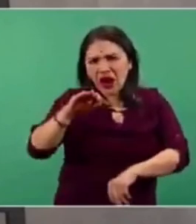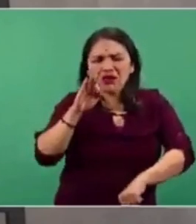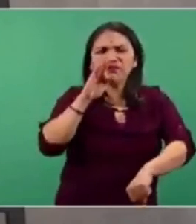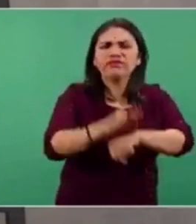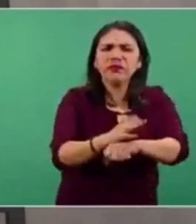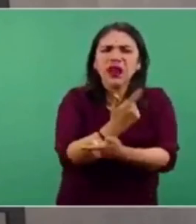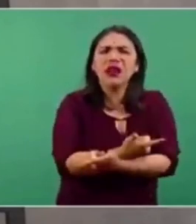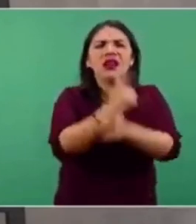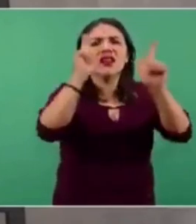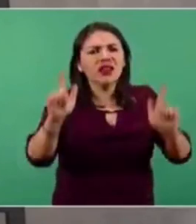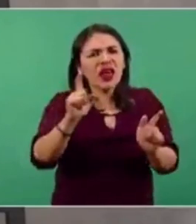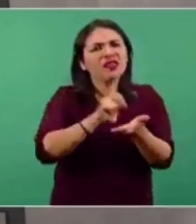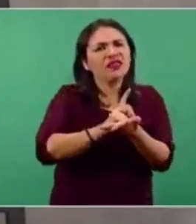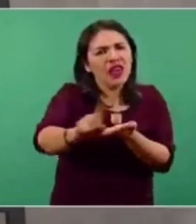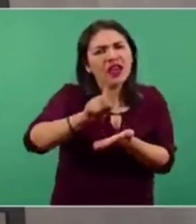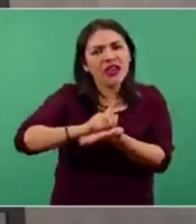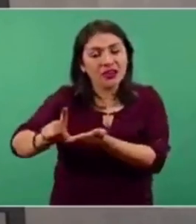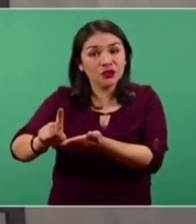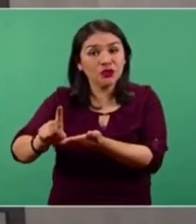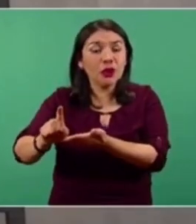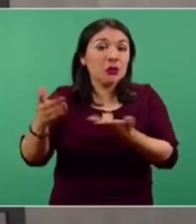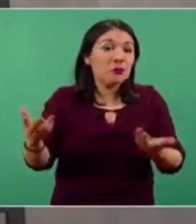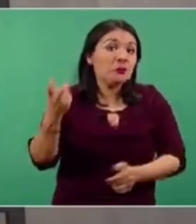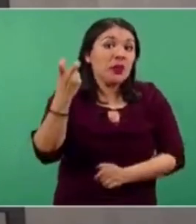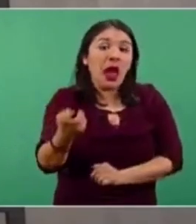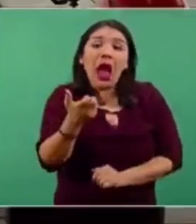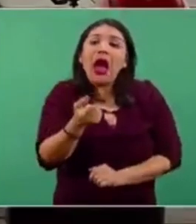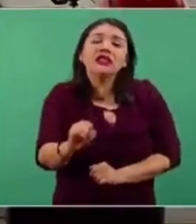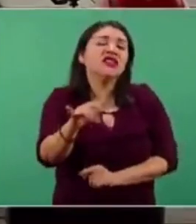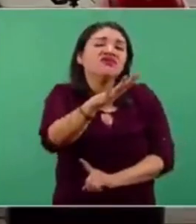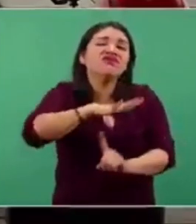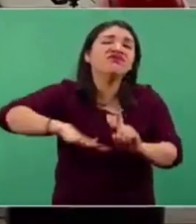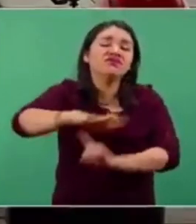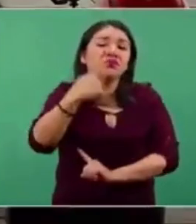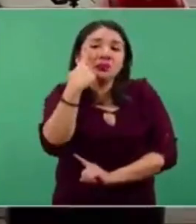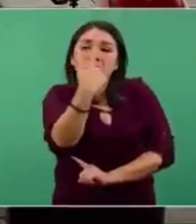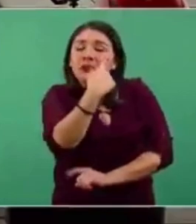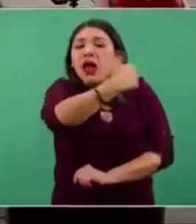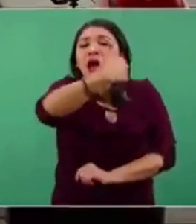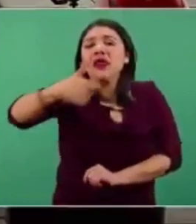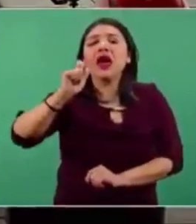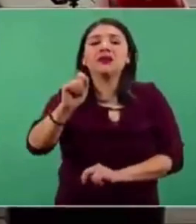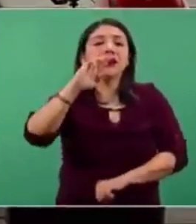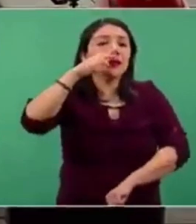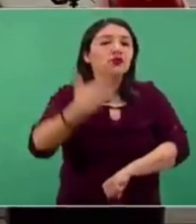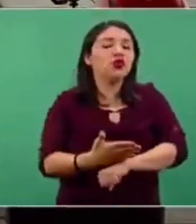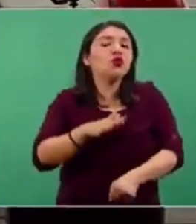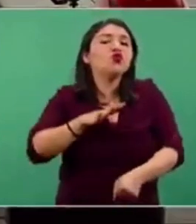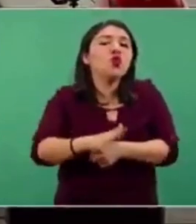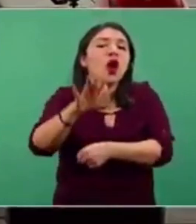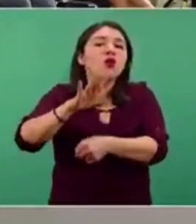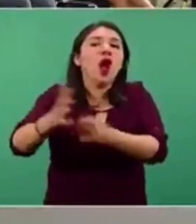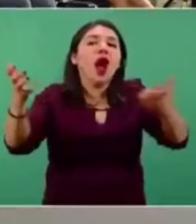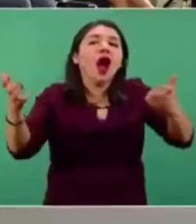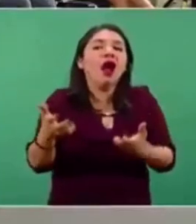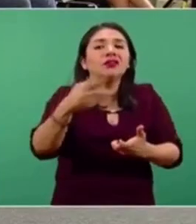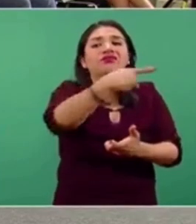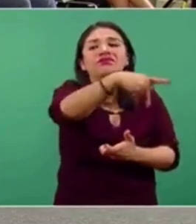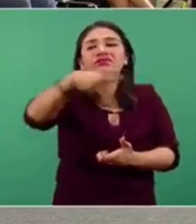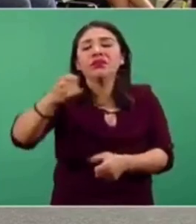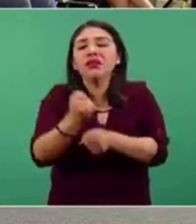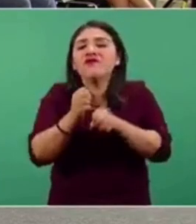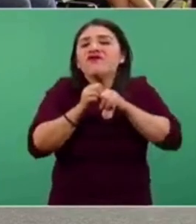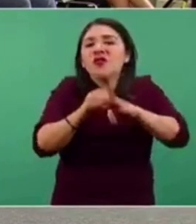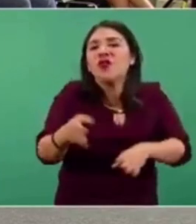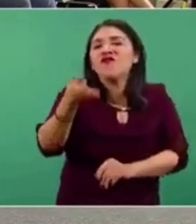libertades, en pro de los derechos. Y, pues esto es parte del paisaje. Cada quien se irá siendo responsable de los efectos que produzca esta